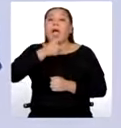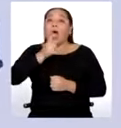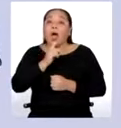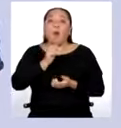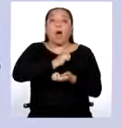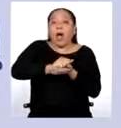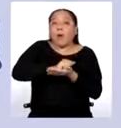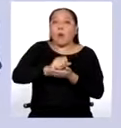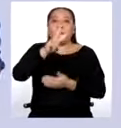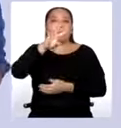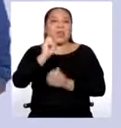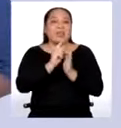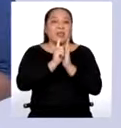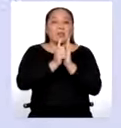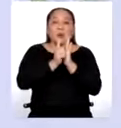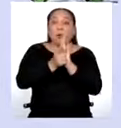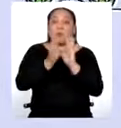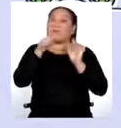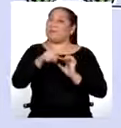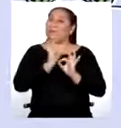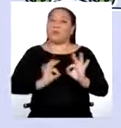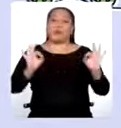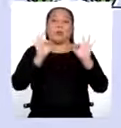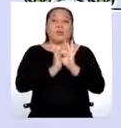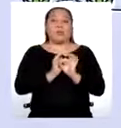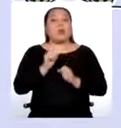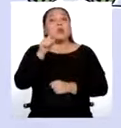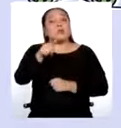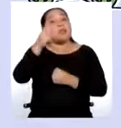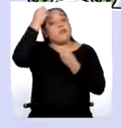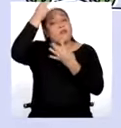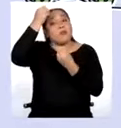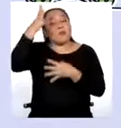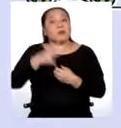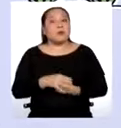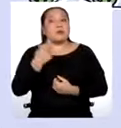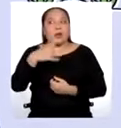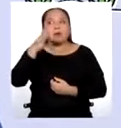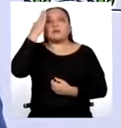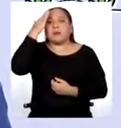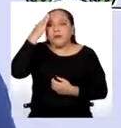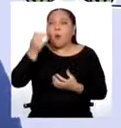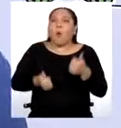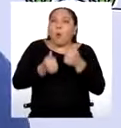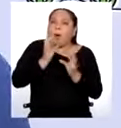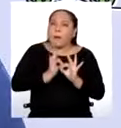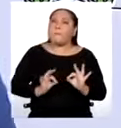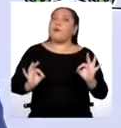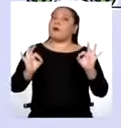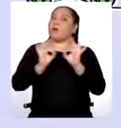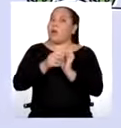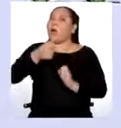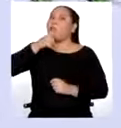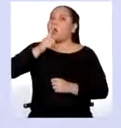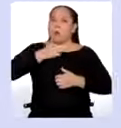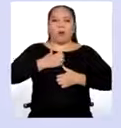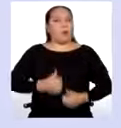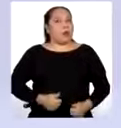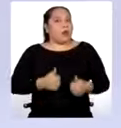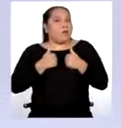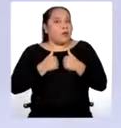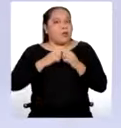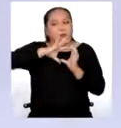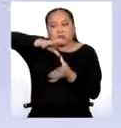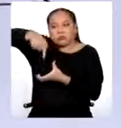20 segundos. Eso es importante. Seguro con toda esta información nos hemos dado cuenta cuán importante es el agua para nuestras vidas y para la del